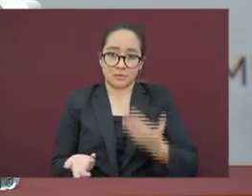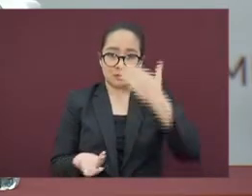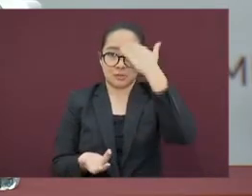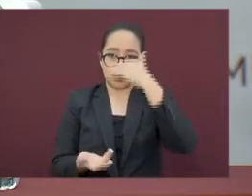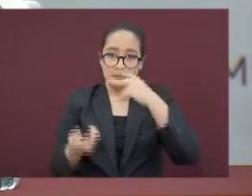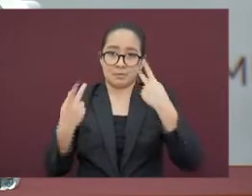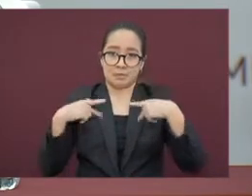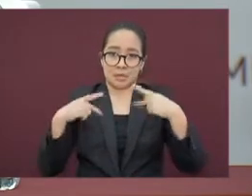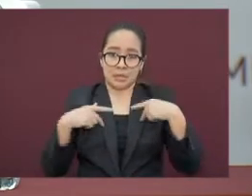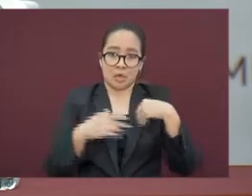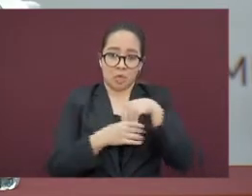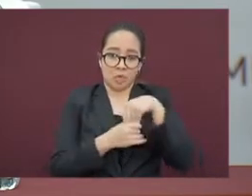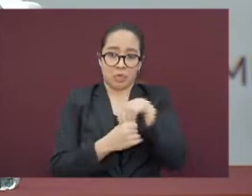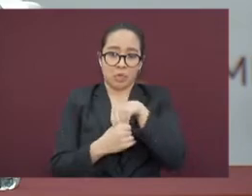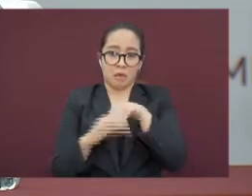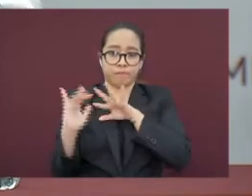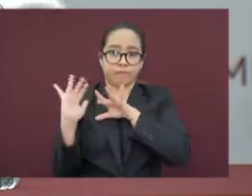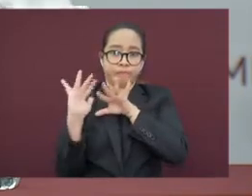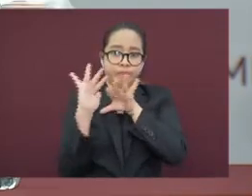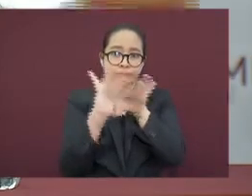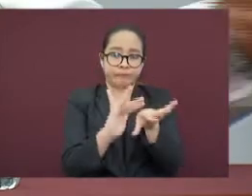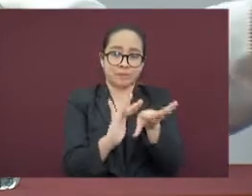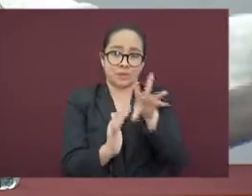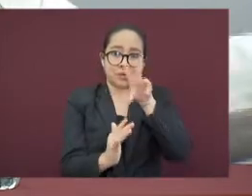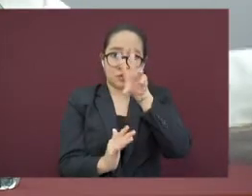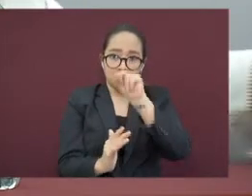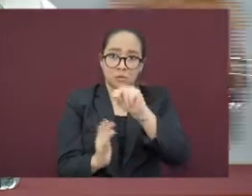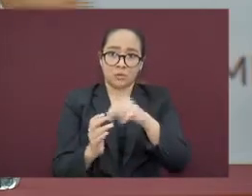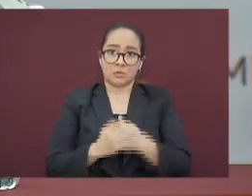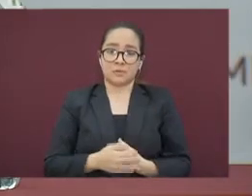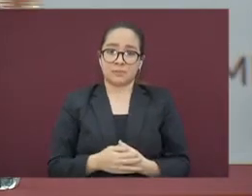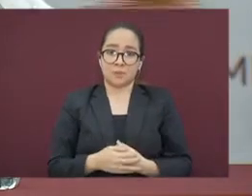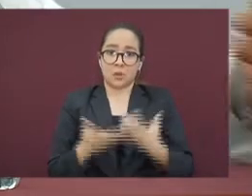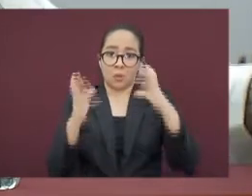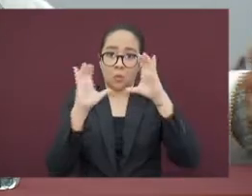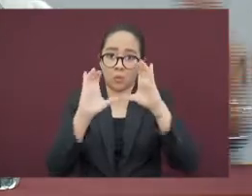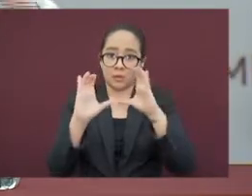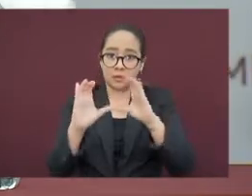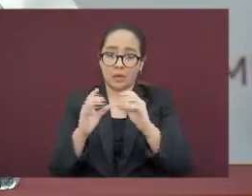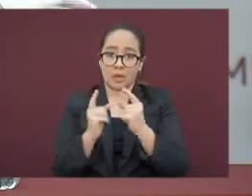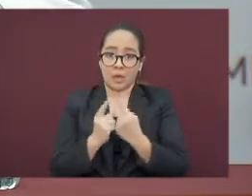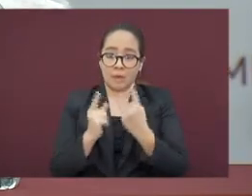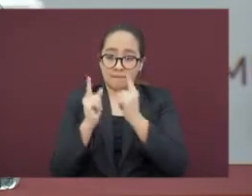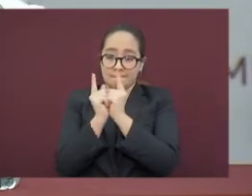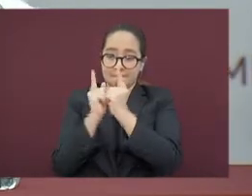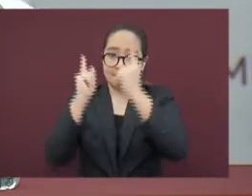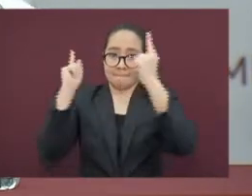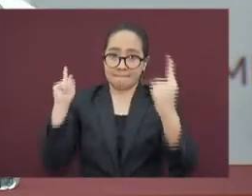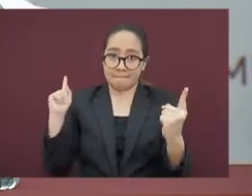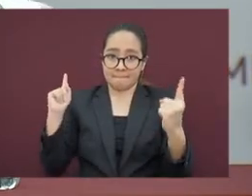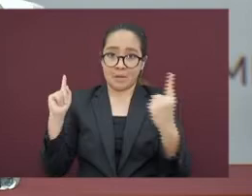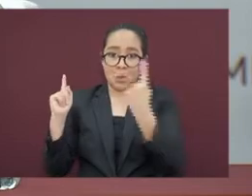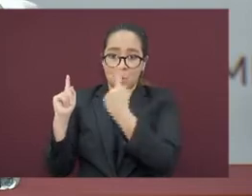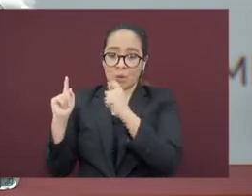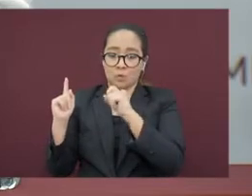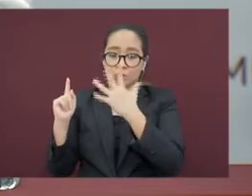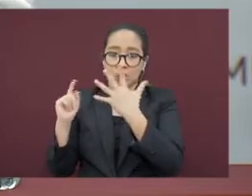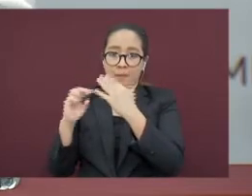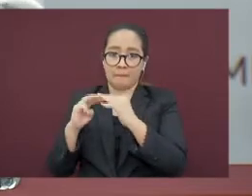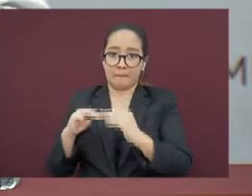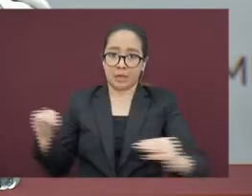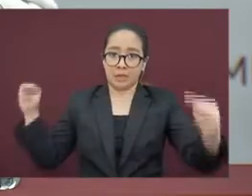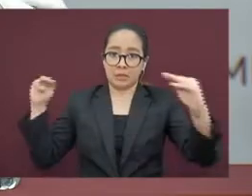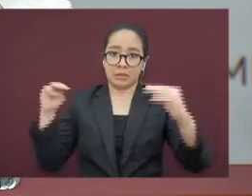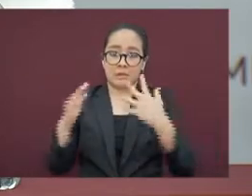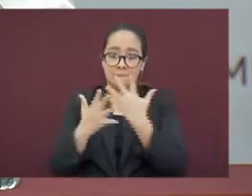en espacios públicos, guardar la sana distancia, tener higiene continua de